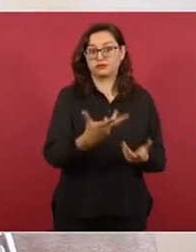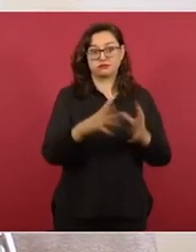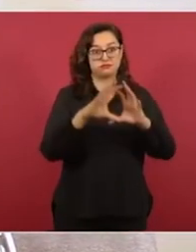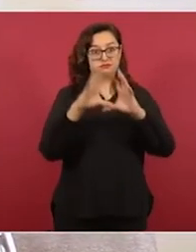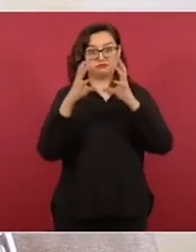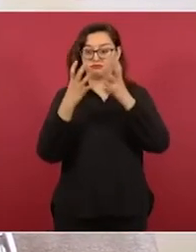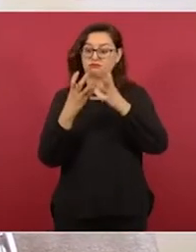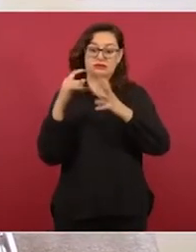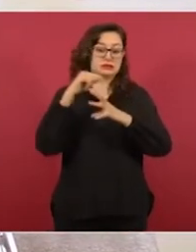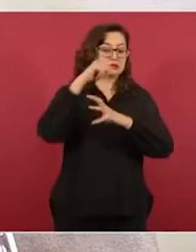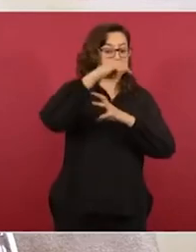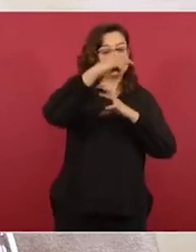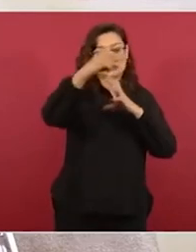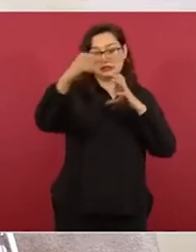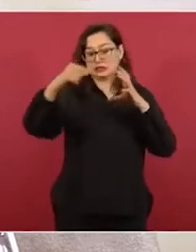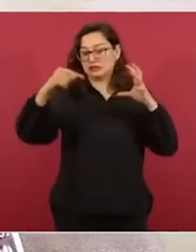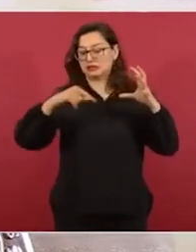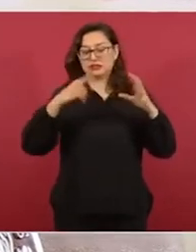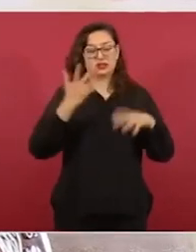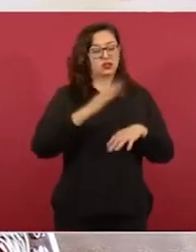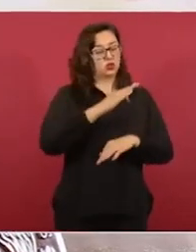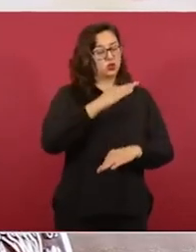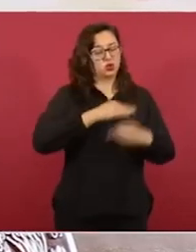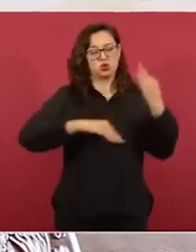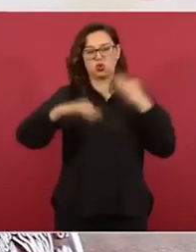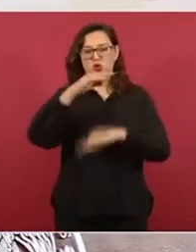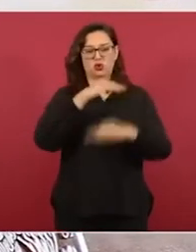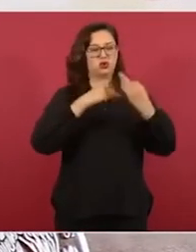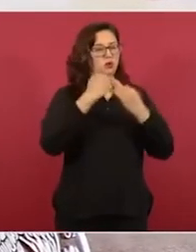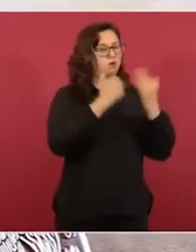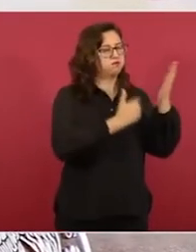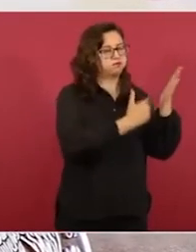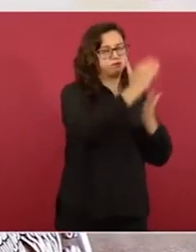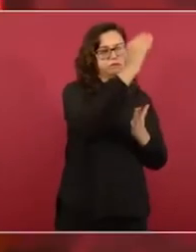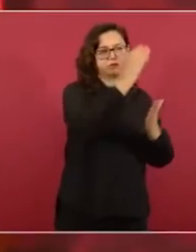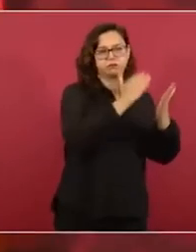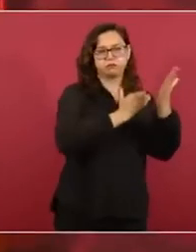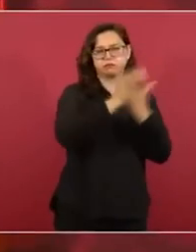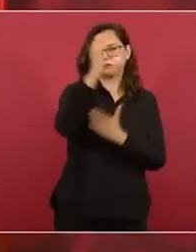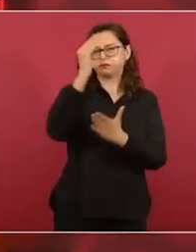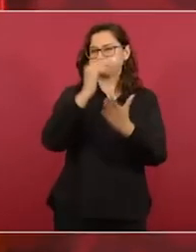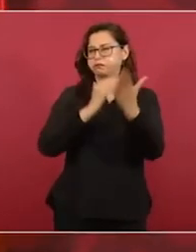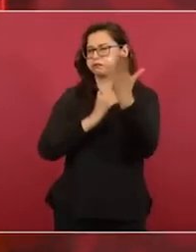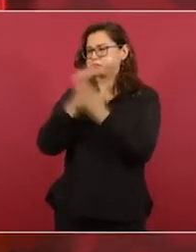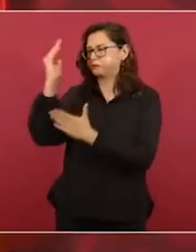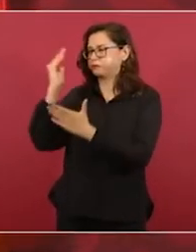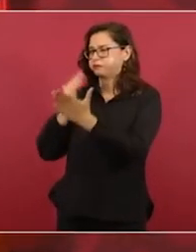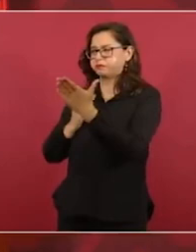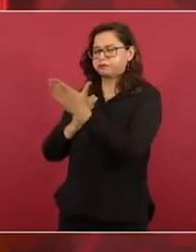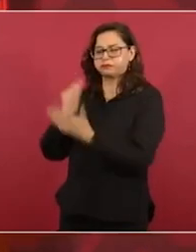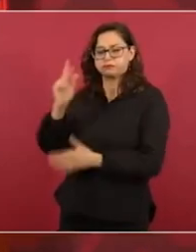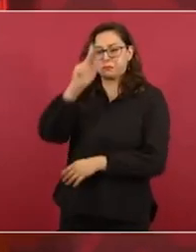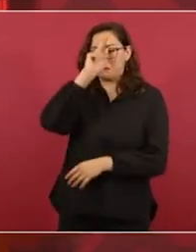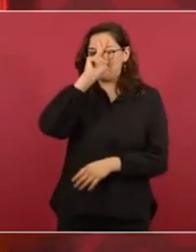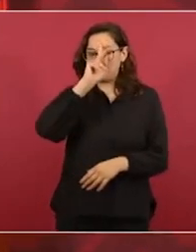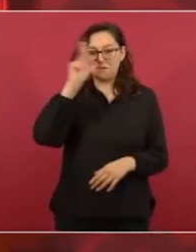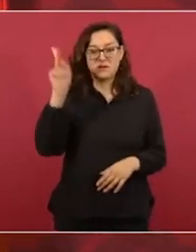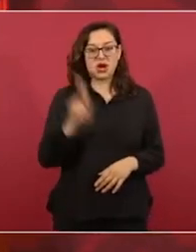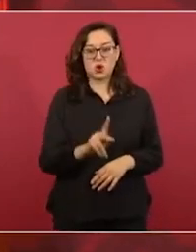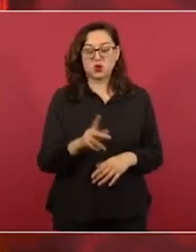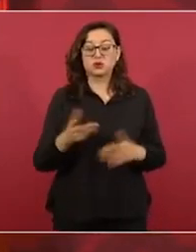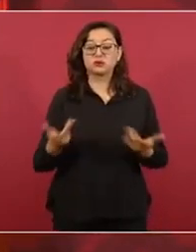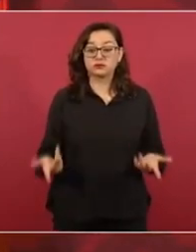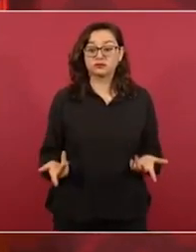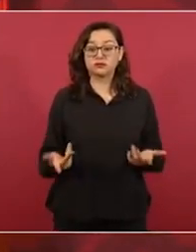todos los países están enfrentando de inflación, porque